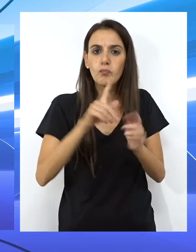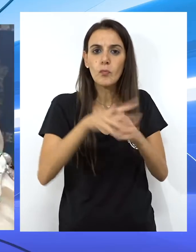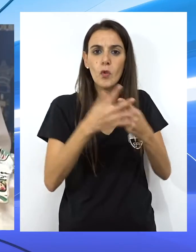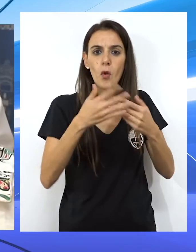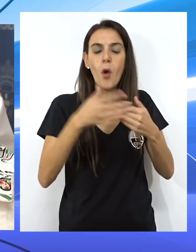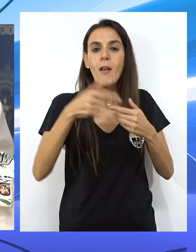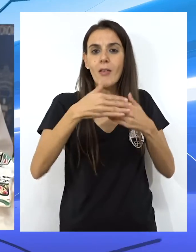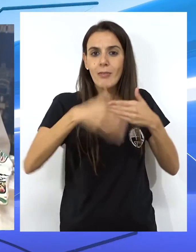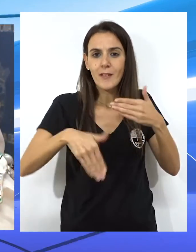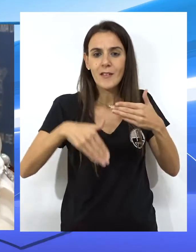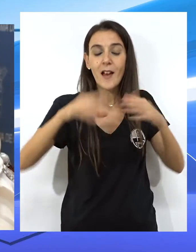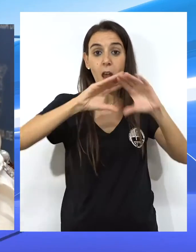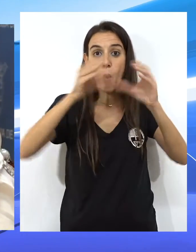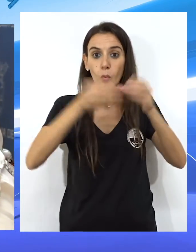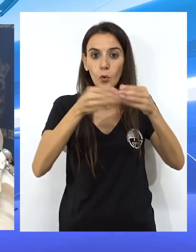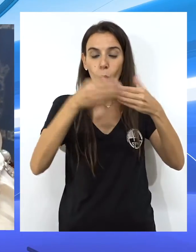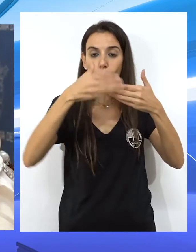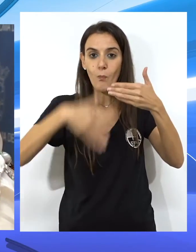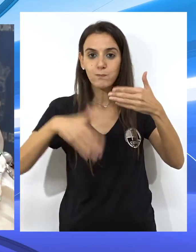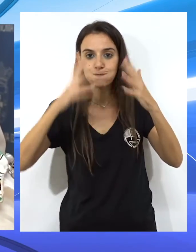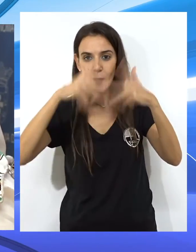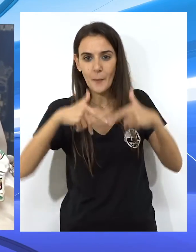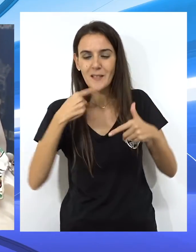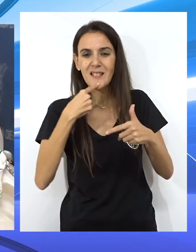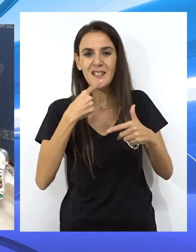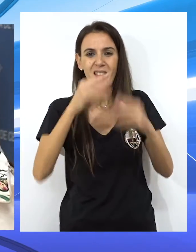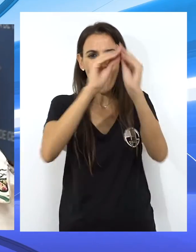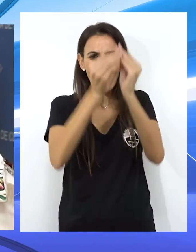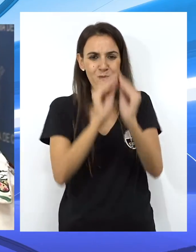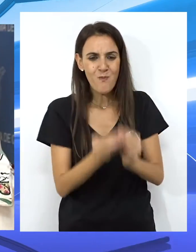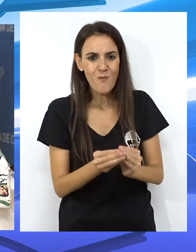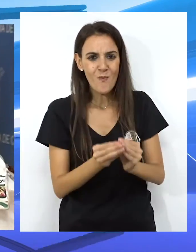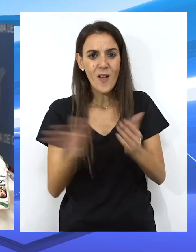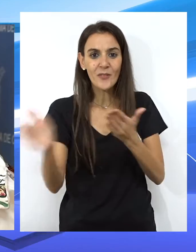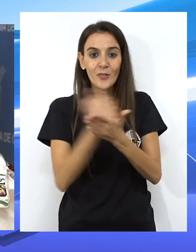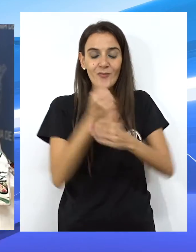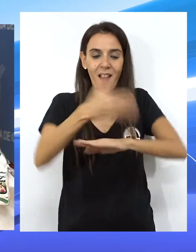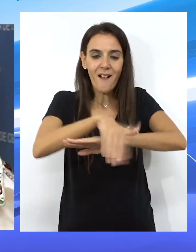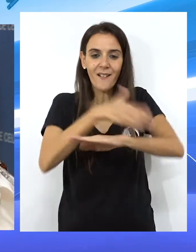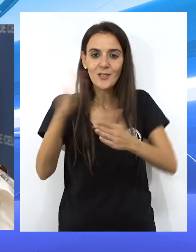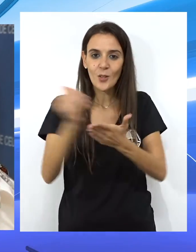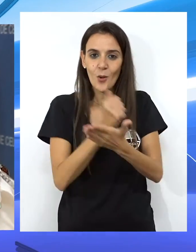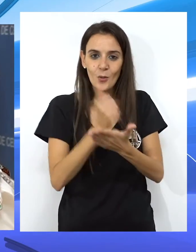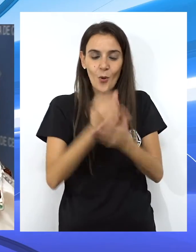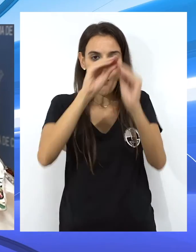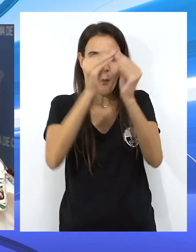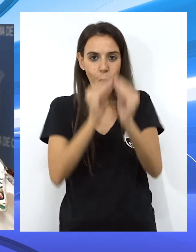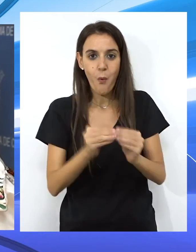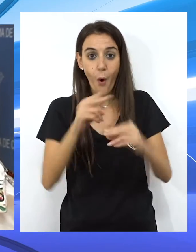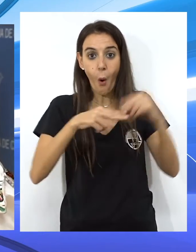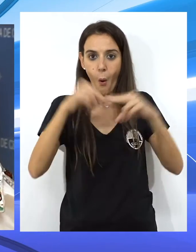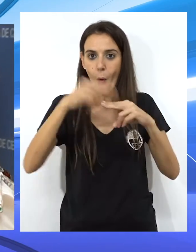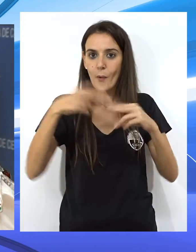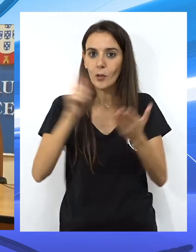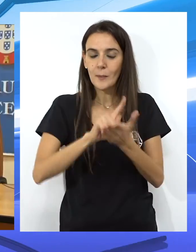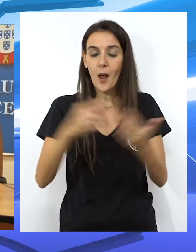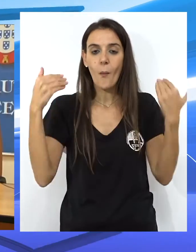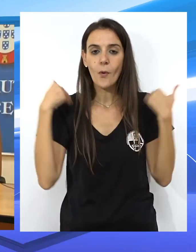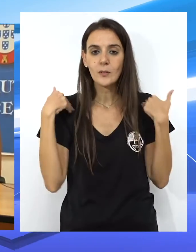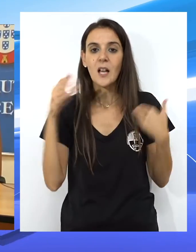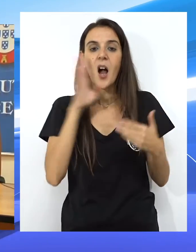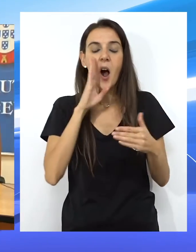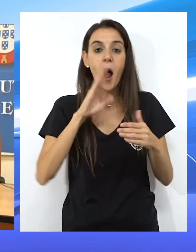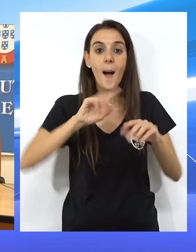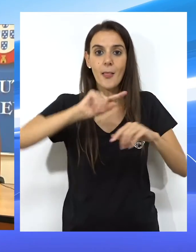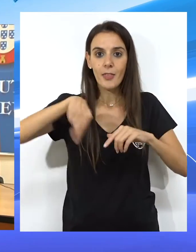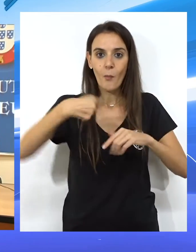emplazó a la Administración a hacerse cargo de la rehabilitación integral de toda la barriada. Ahora también exige la responsabilidad sobre